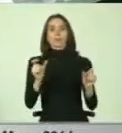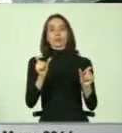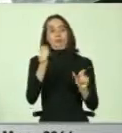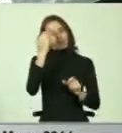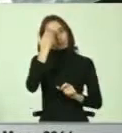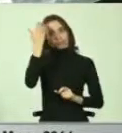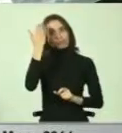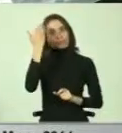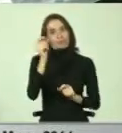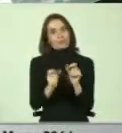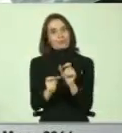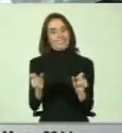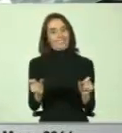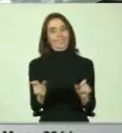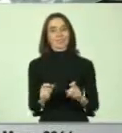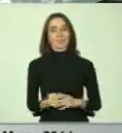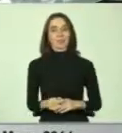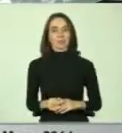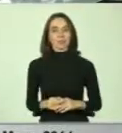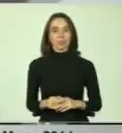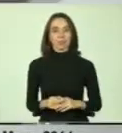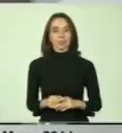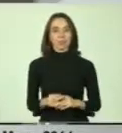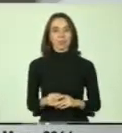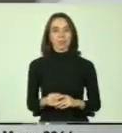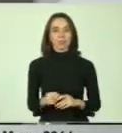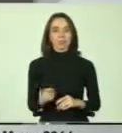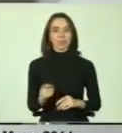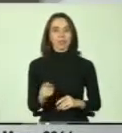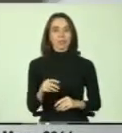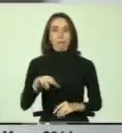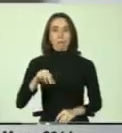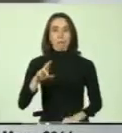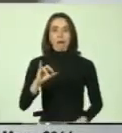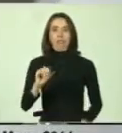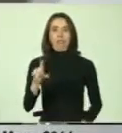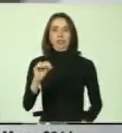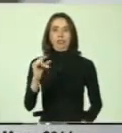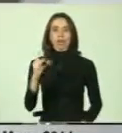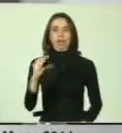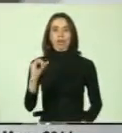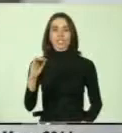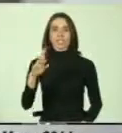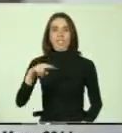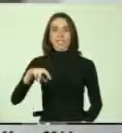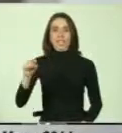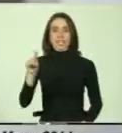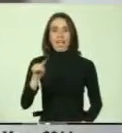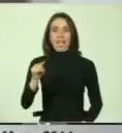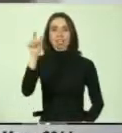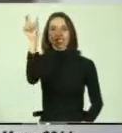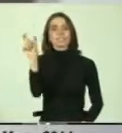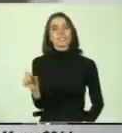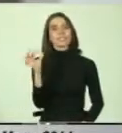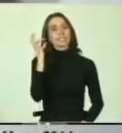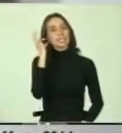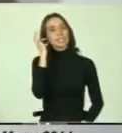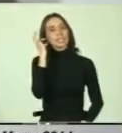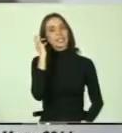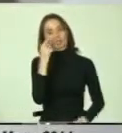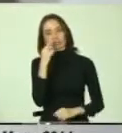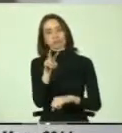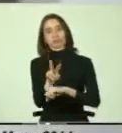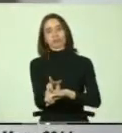destacadas y que María Soledad Cisterna esté, digamos, presenciando